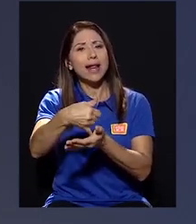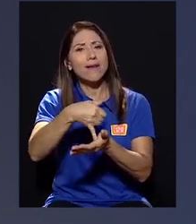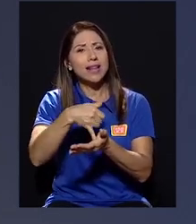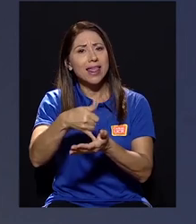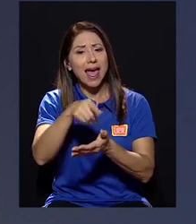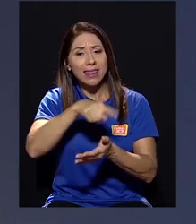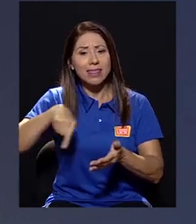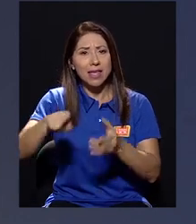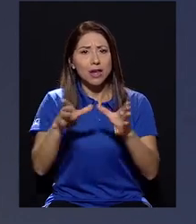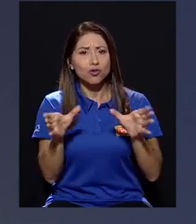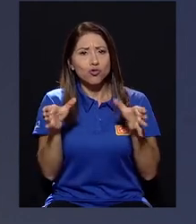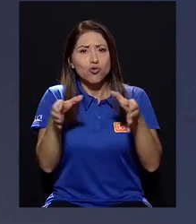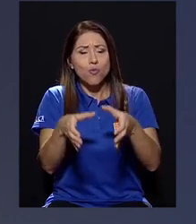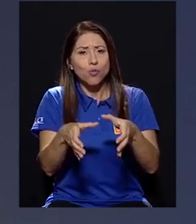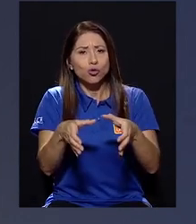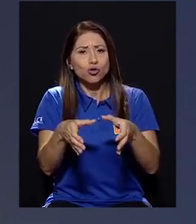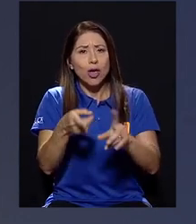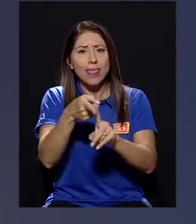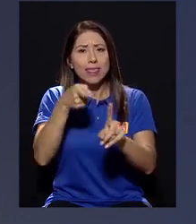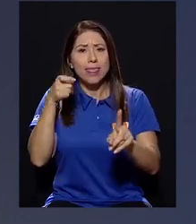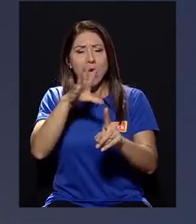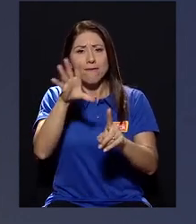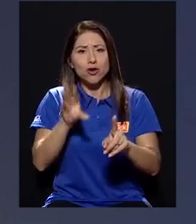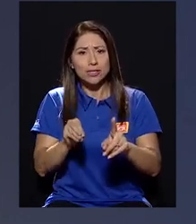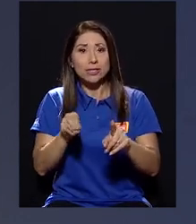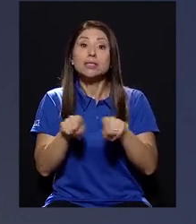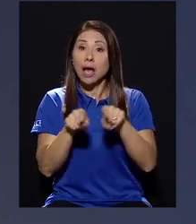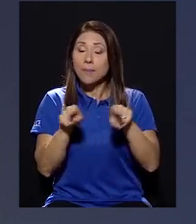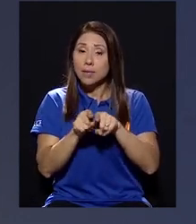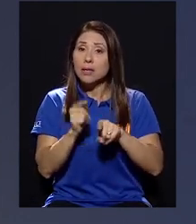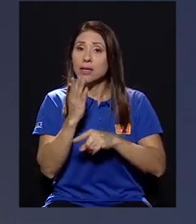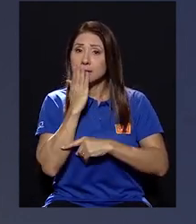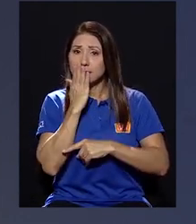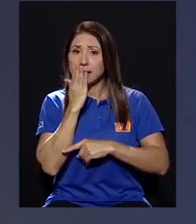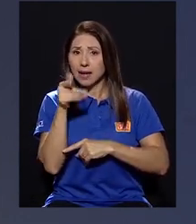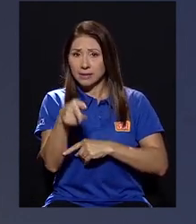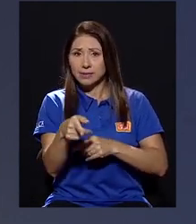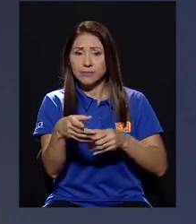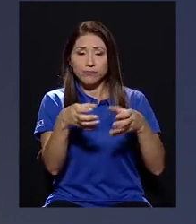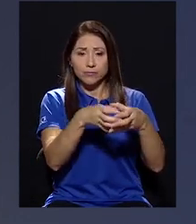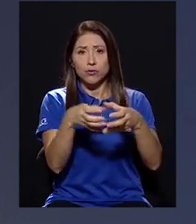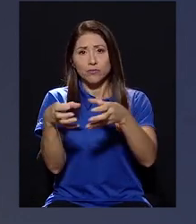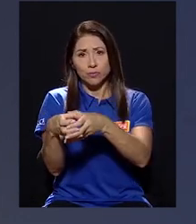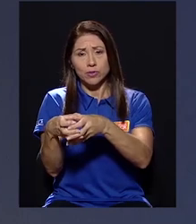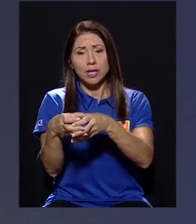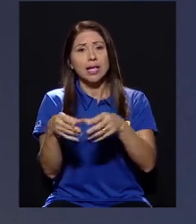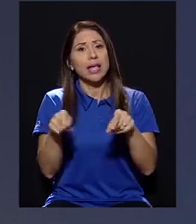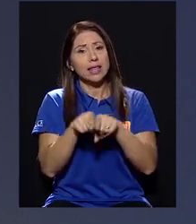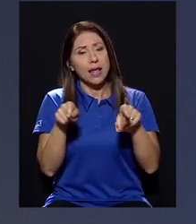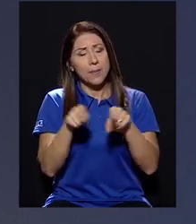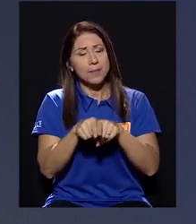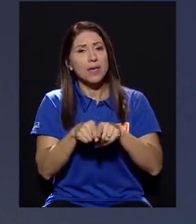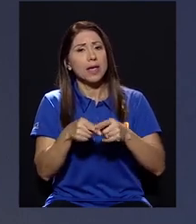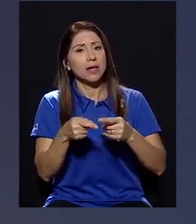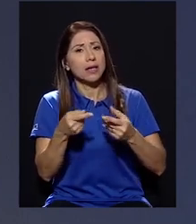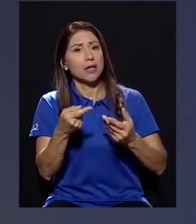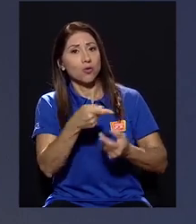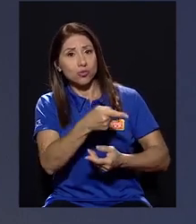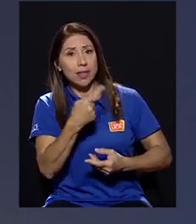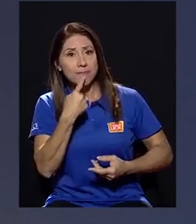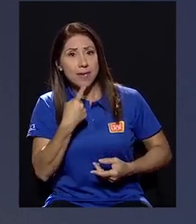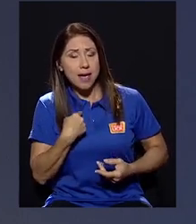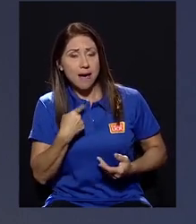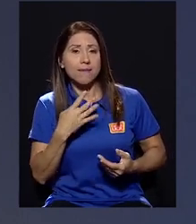los grupos afrodescendientes. Y también podemos identificar los grupos indígenas que en algún momento son retomados, sobre todo cuando usted me habla de